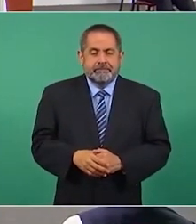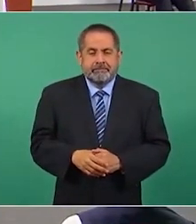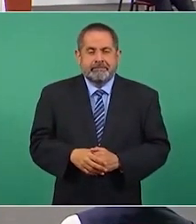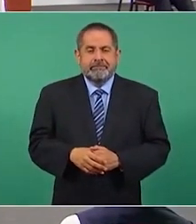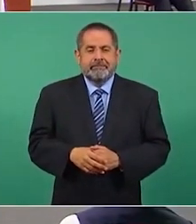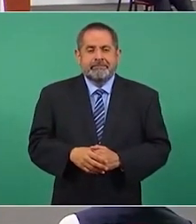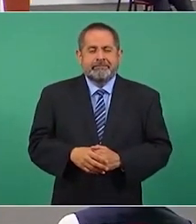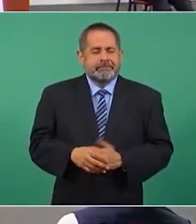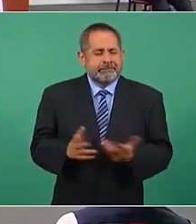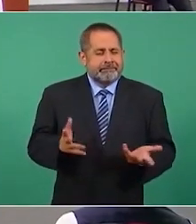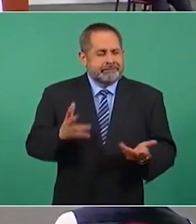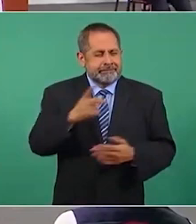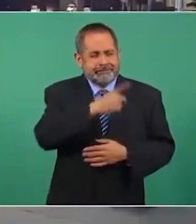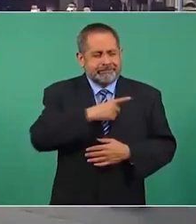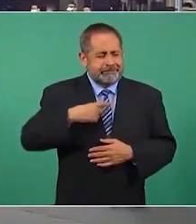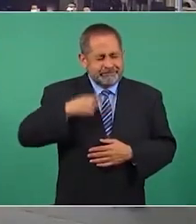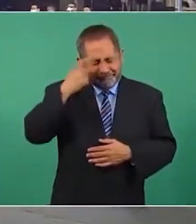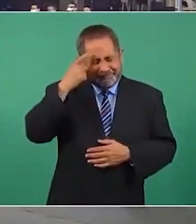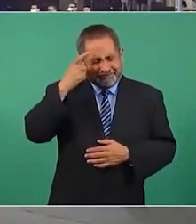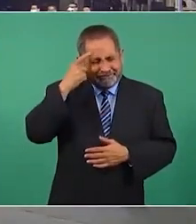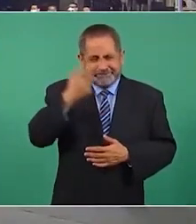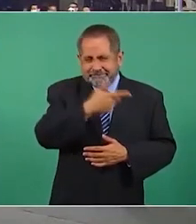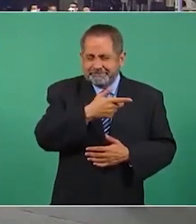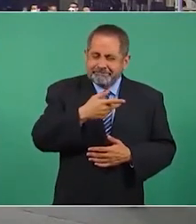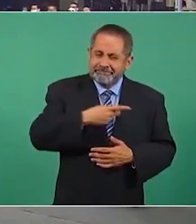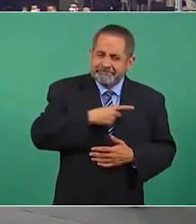deberían de tener una gente